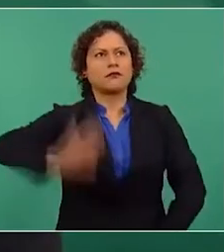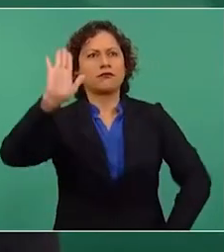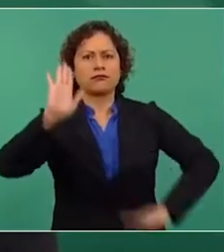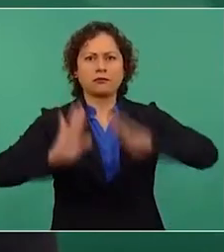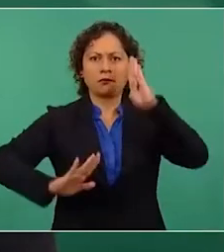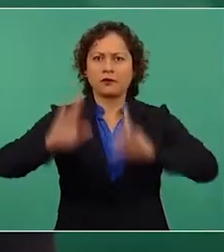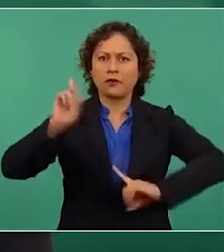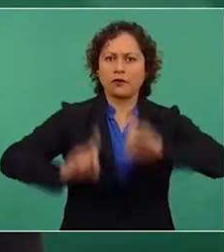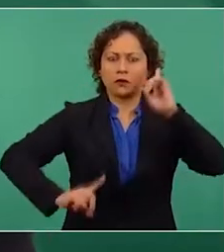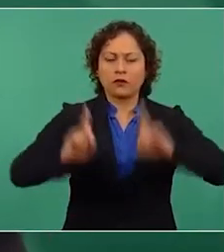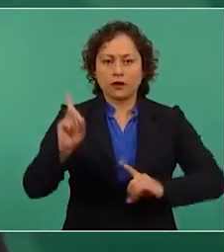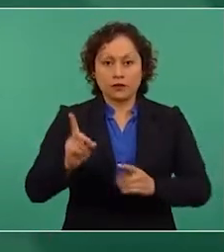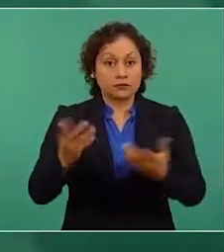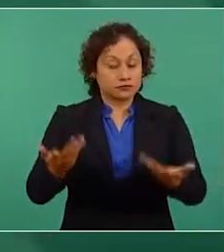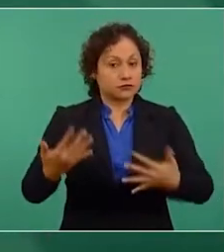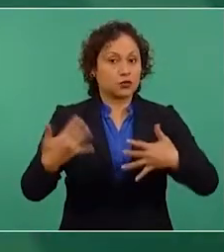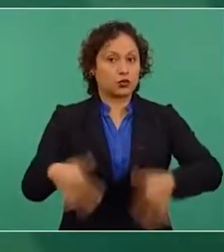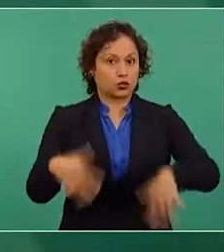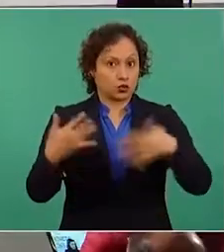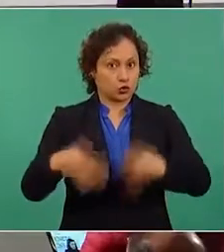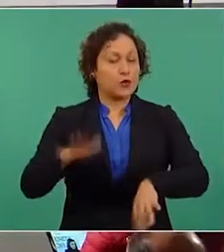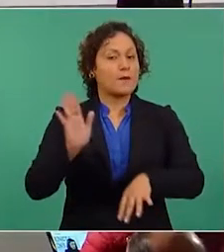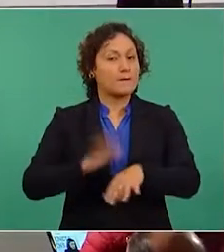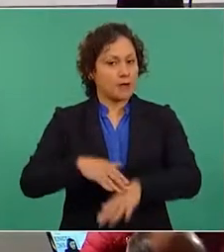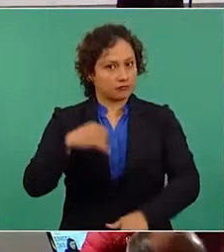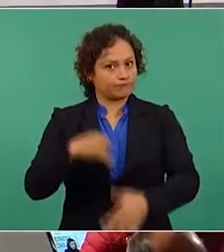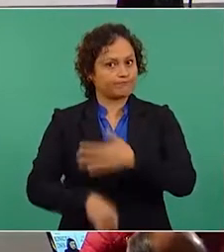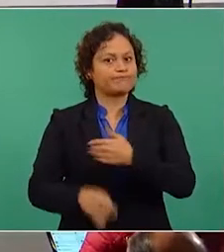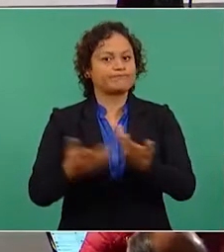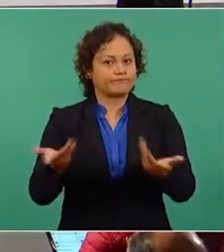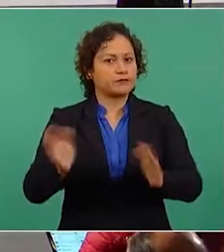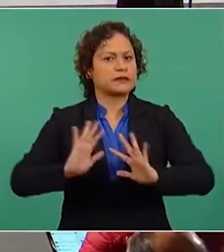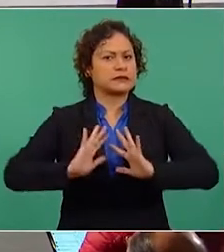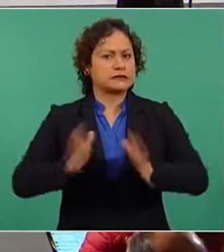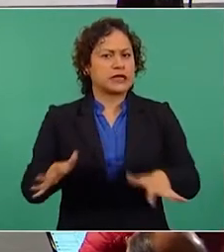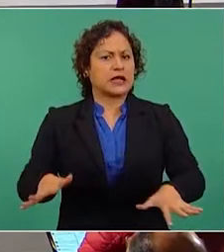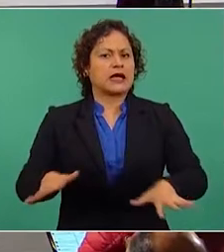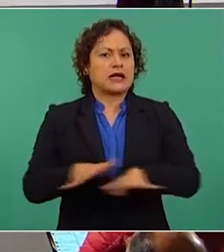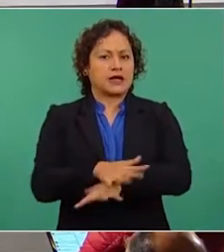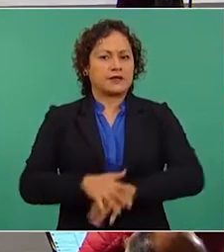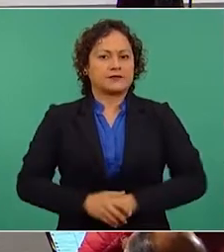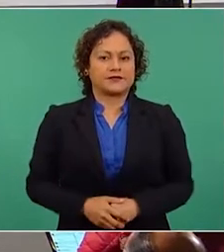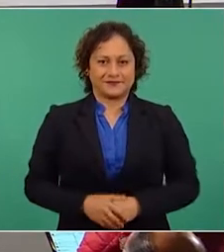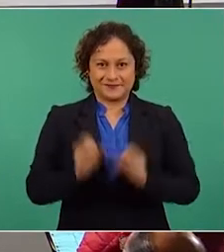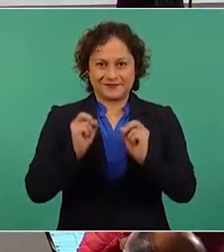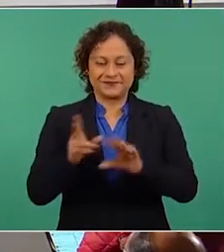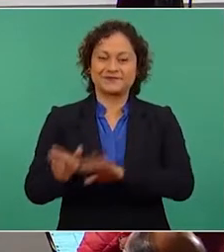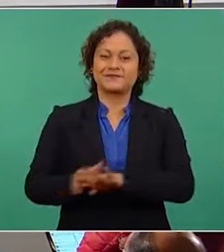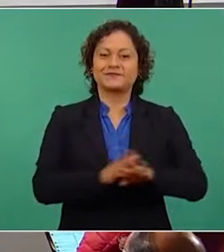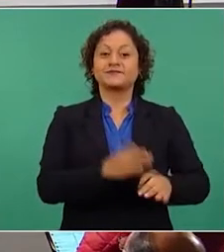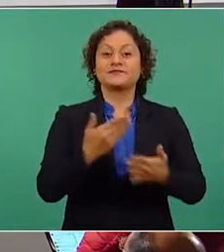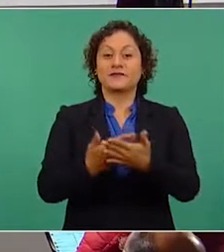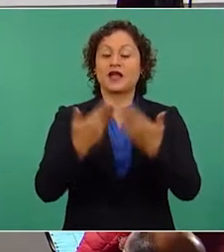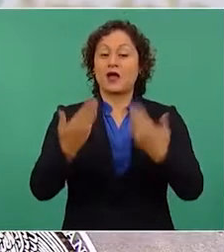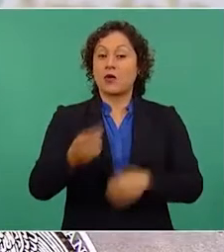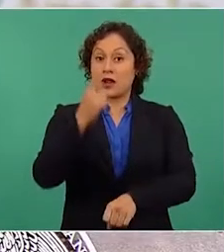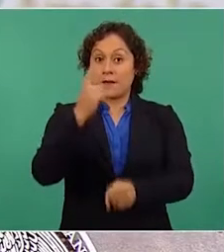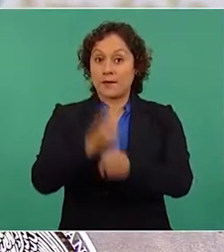asuntos públicos. Bueno, ahora sí vamos con nuestra sección. La primera nota, hoy traemos tres.